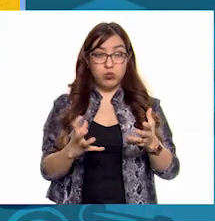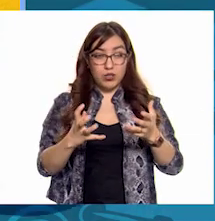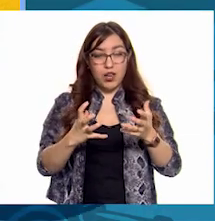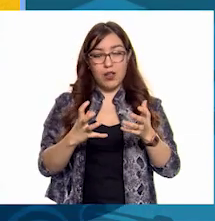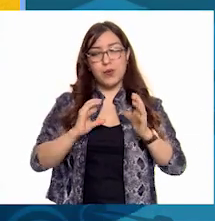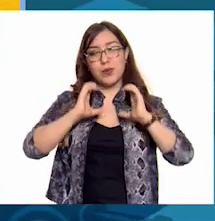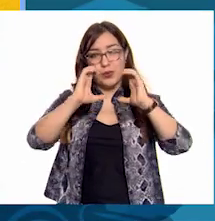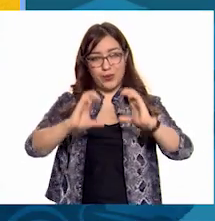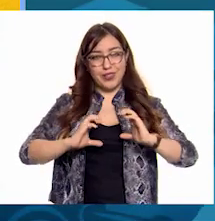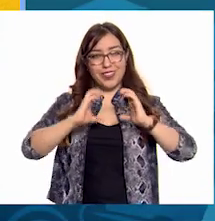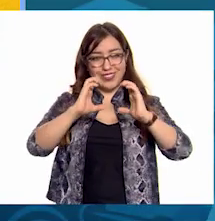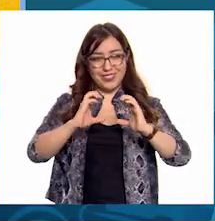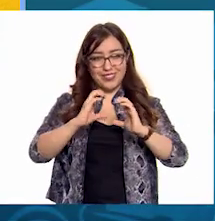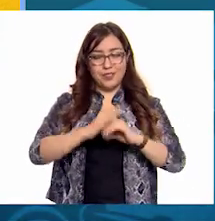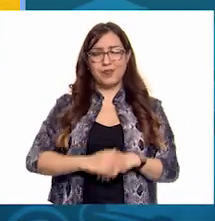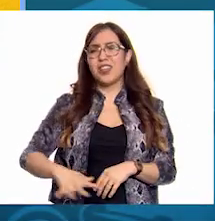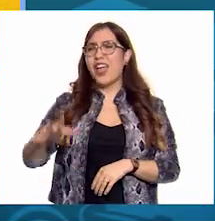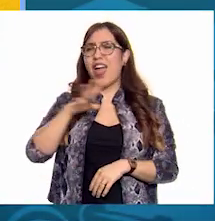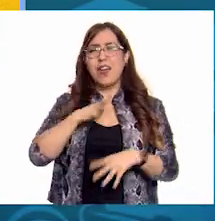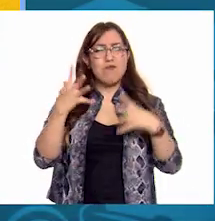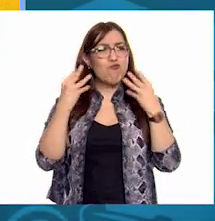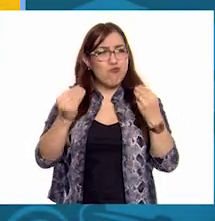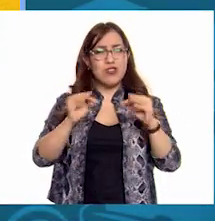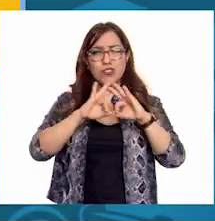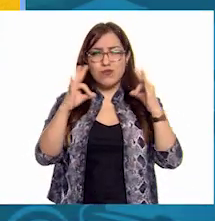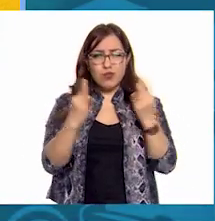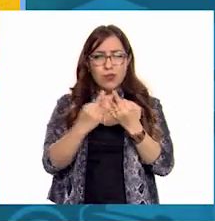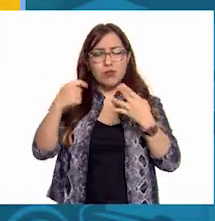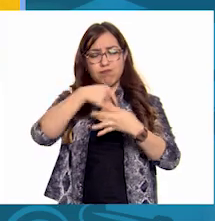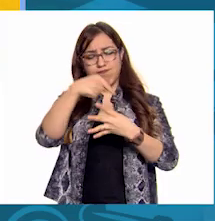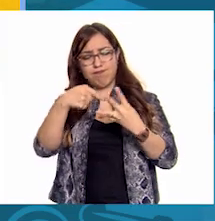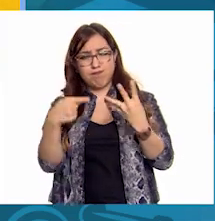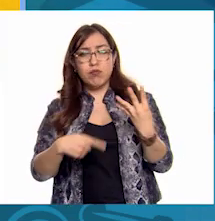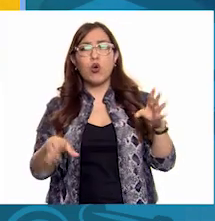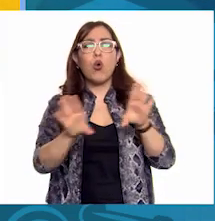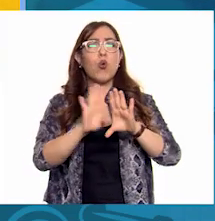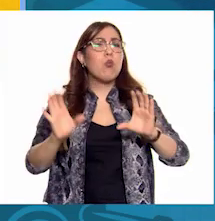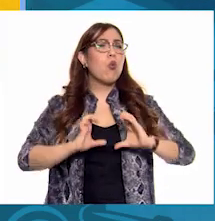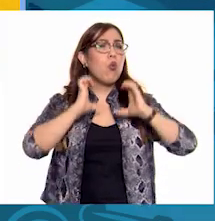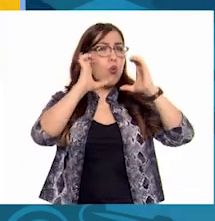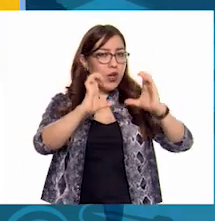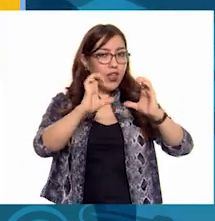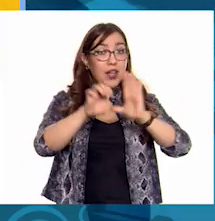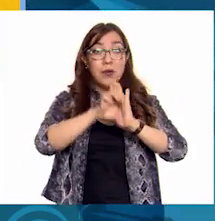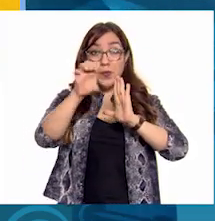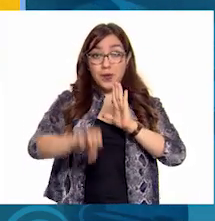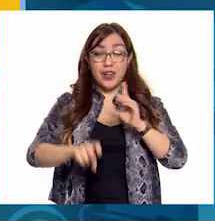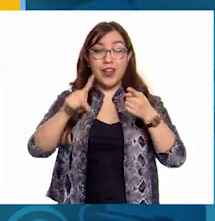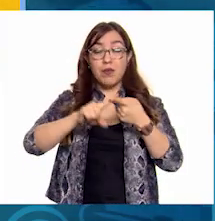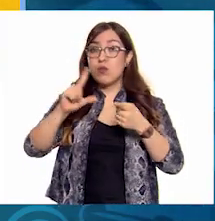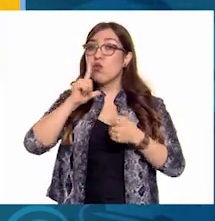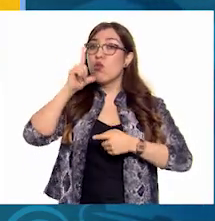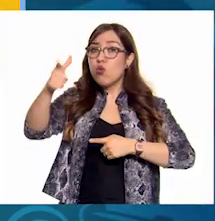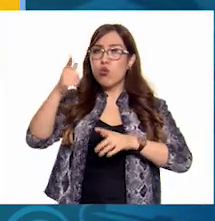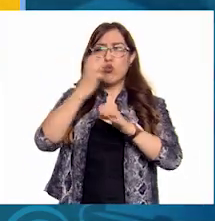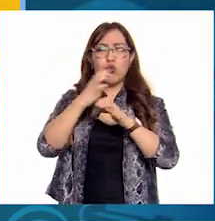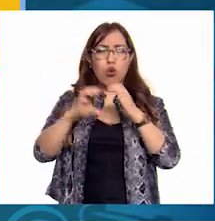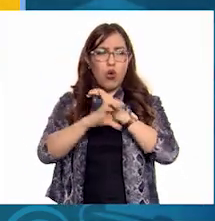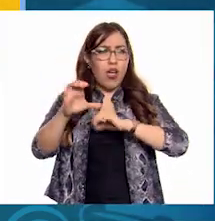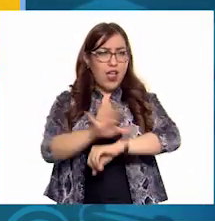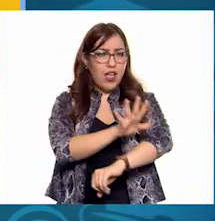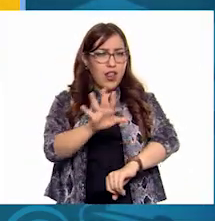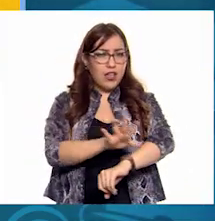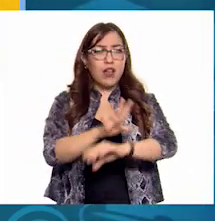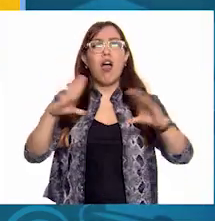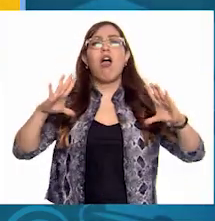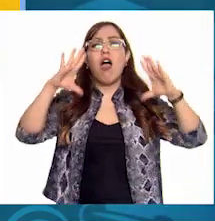Existen muchas formas de cuidar el medio ambiente, como apagar las luces y aparatos electrónicos cuando no